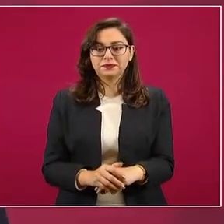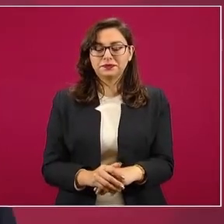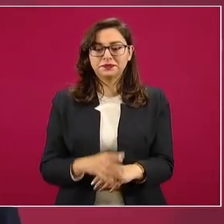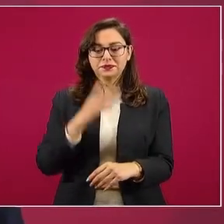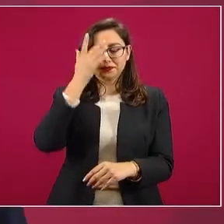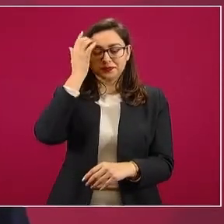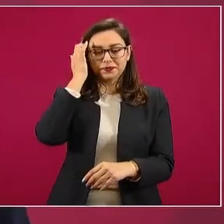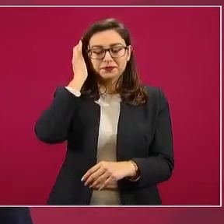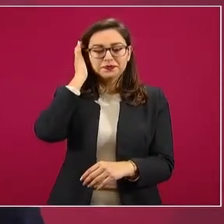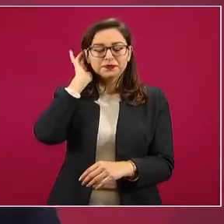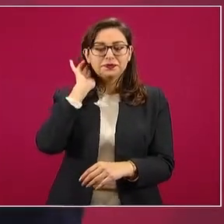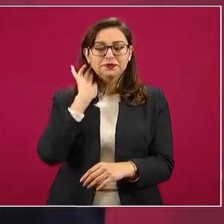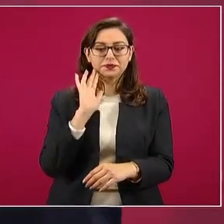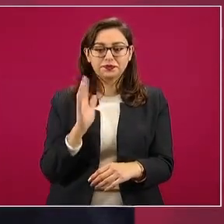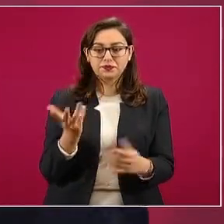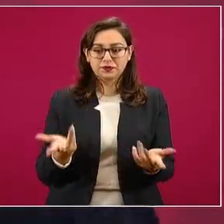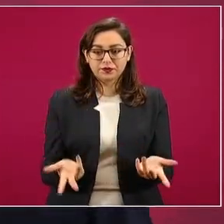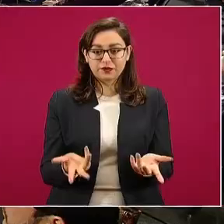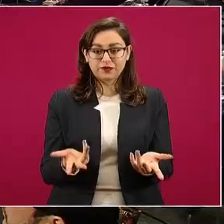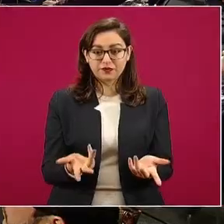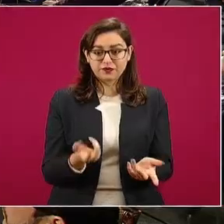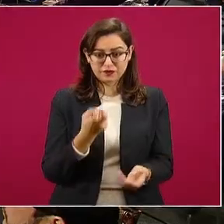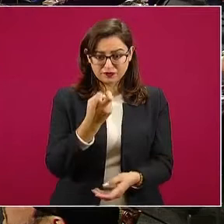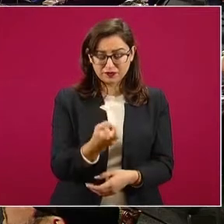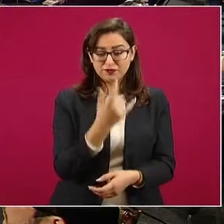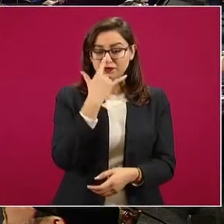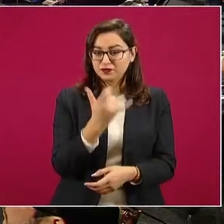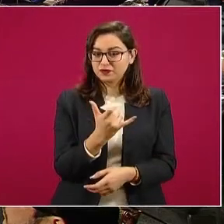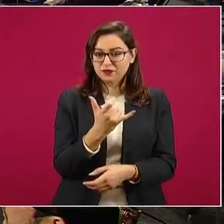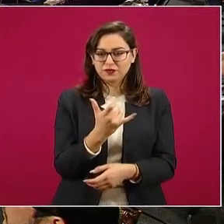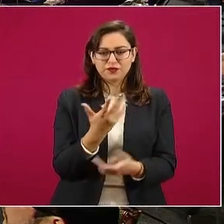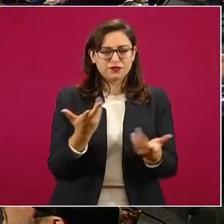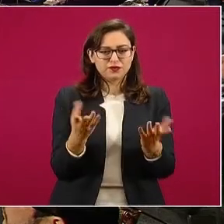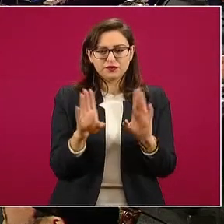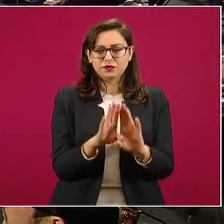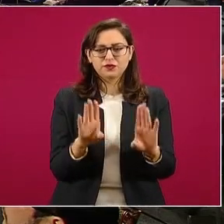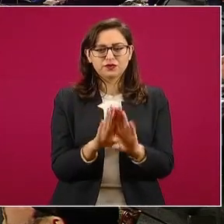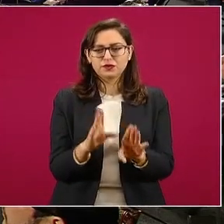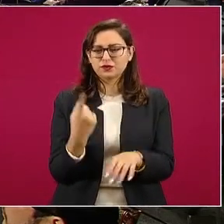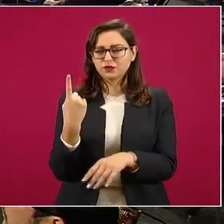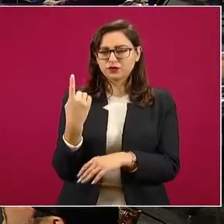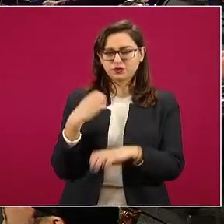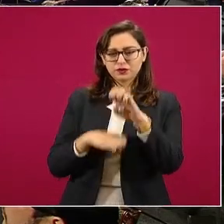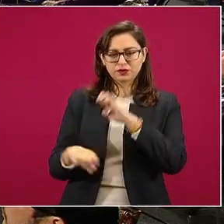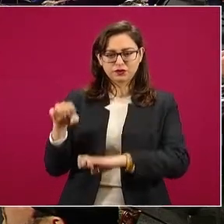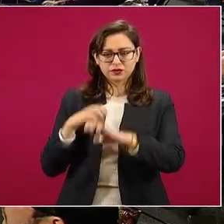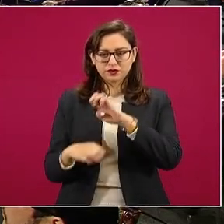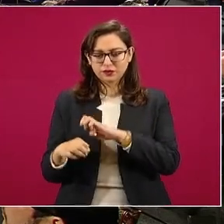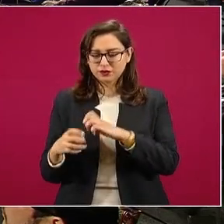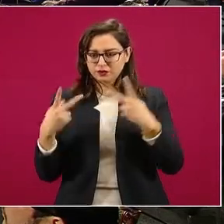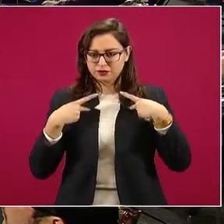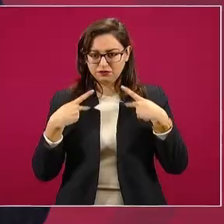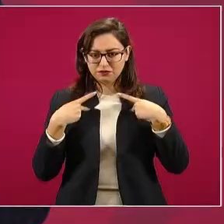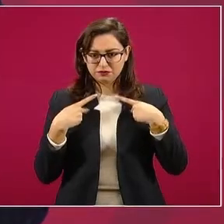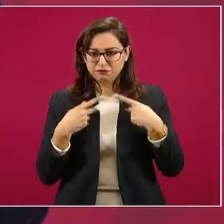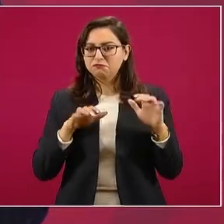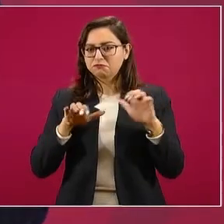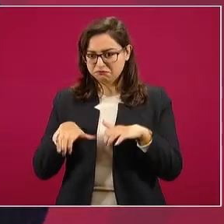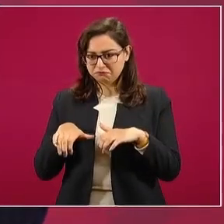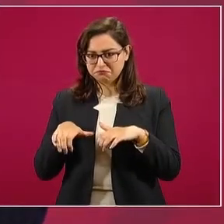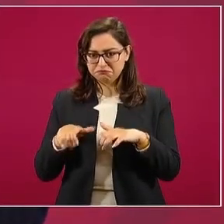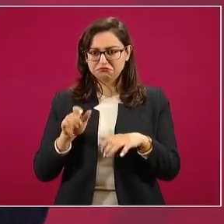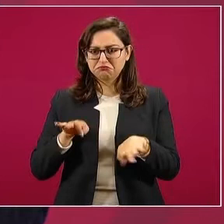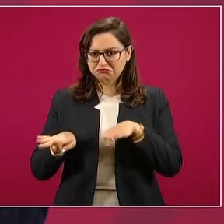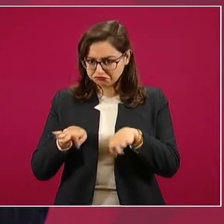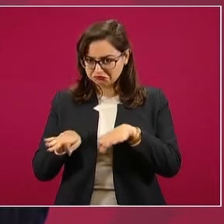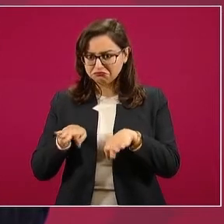hacerse cargo de pagarle bien a sus trabajadores y que tengan las